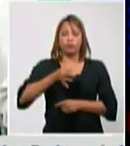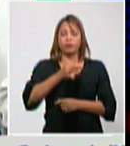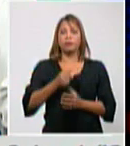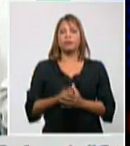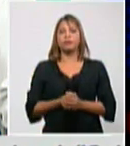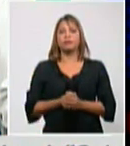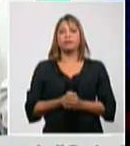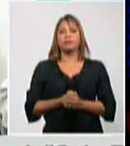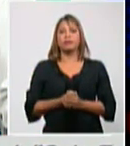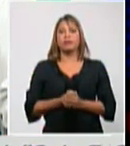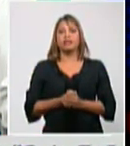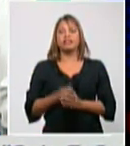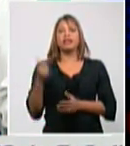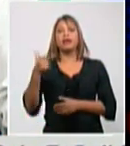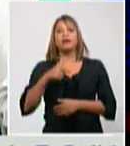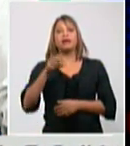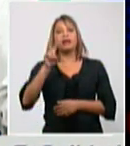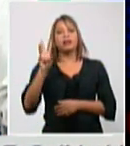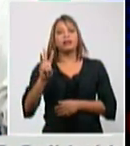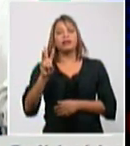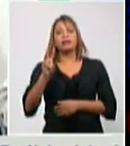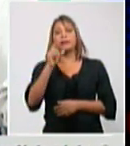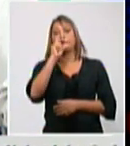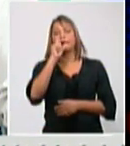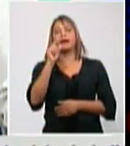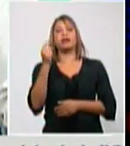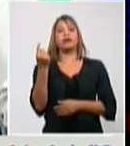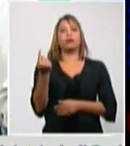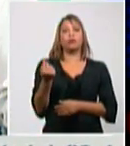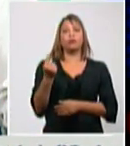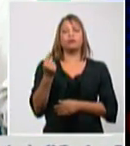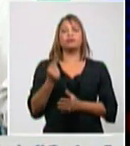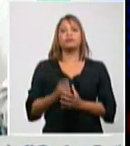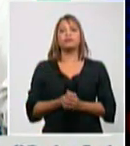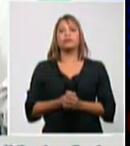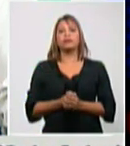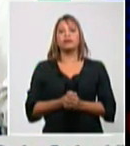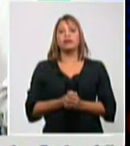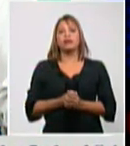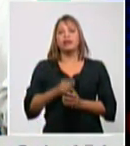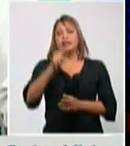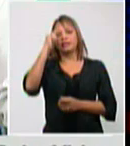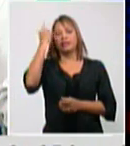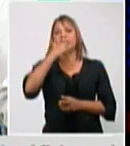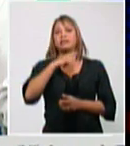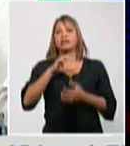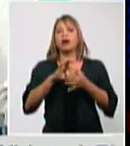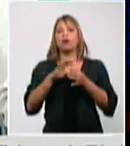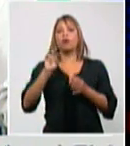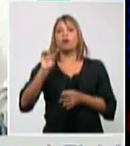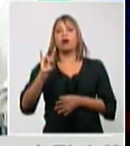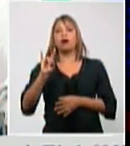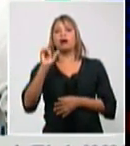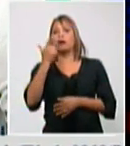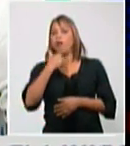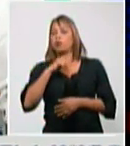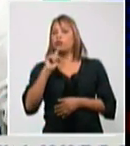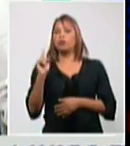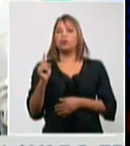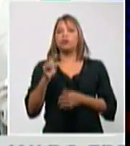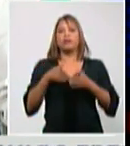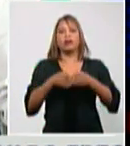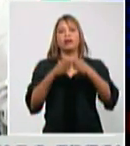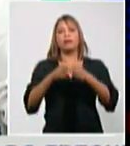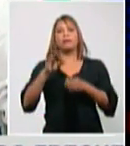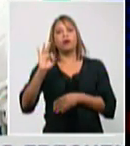Jibara 3 de Vález 1 y de Zagua de Tánamo 1 de Granma de 8 7 de Niquero